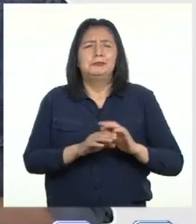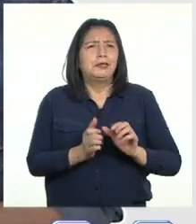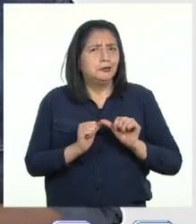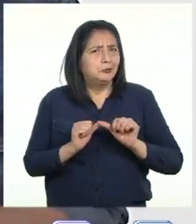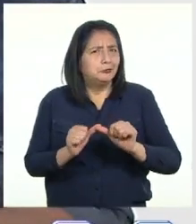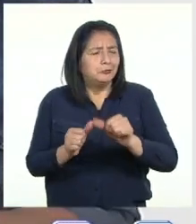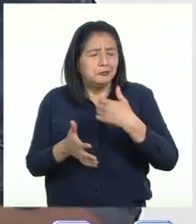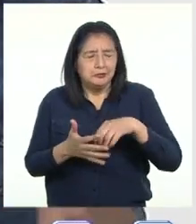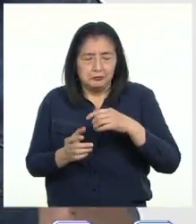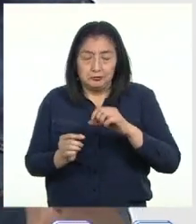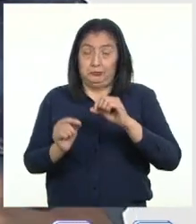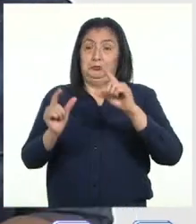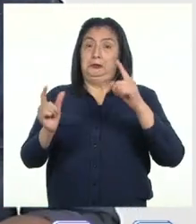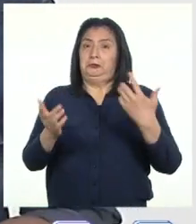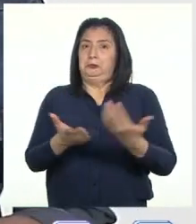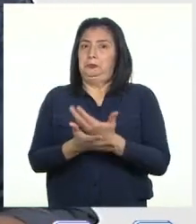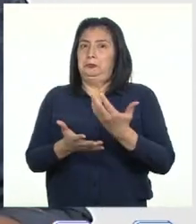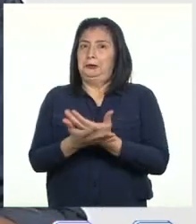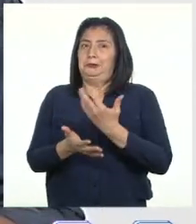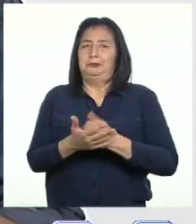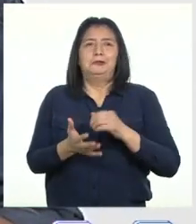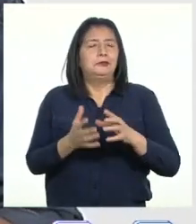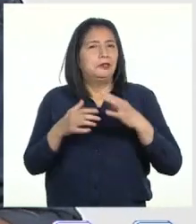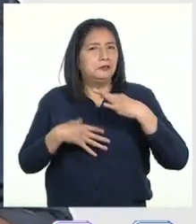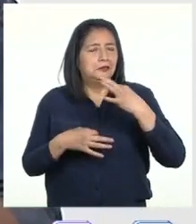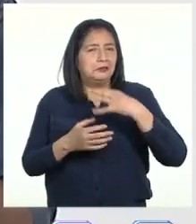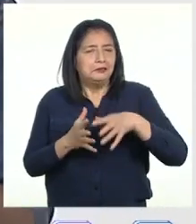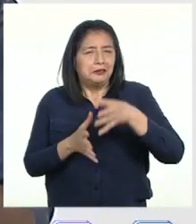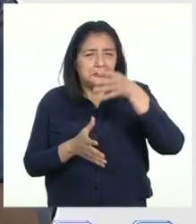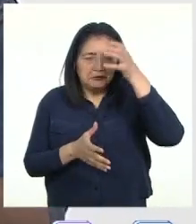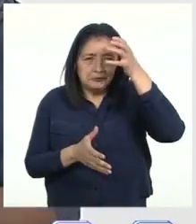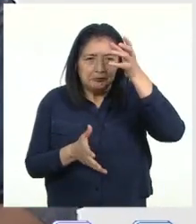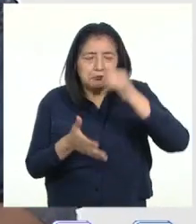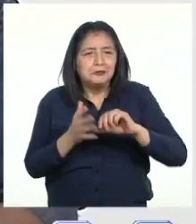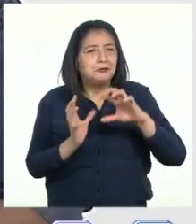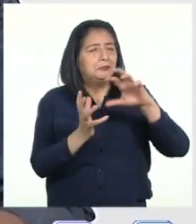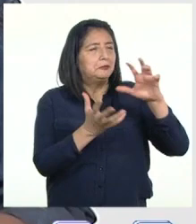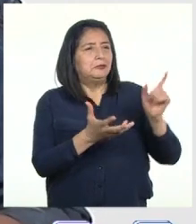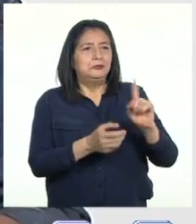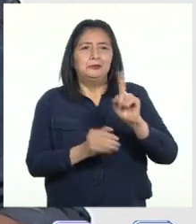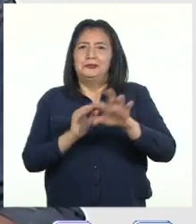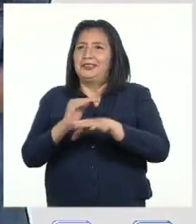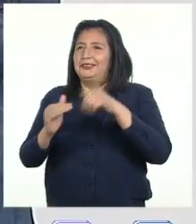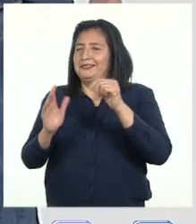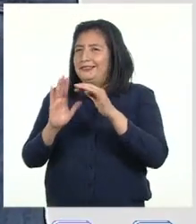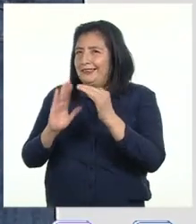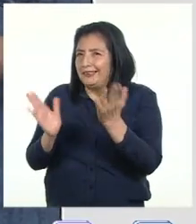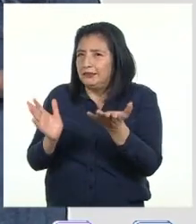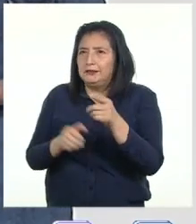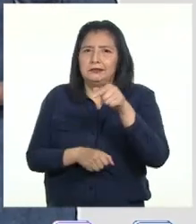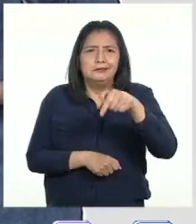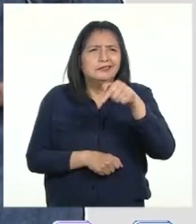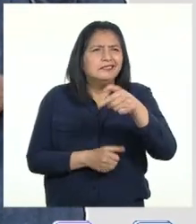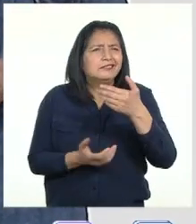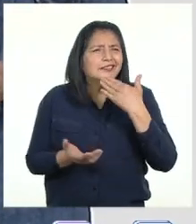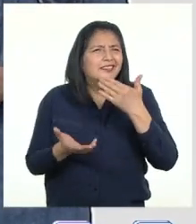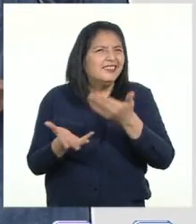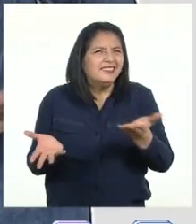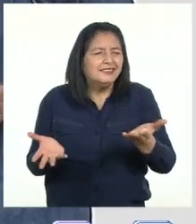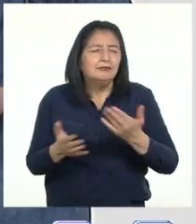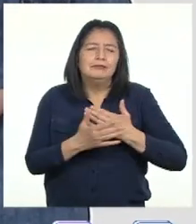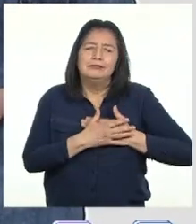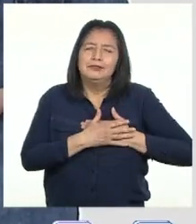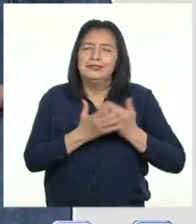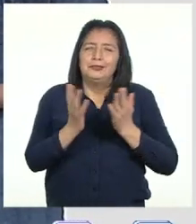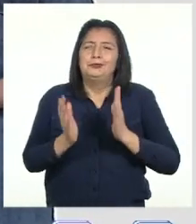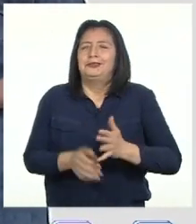sorprendiéndonos con nuevos e interesantes conocimientos del mundo sin salir de nuestros hogares Este programa está dirigido a nuestros